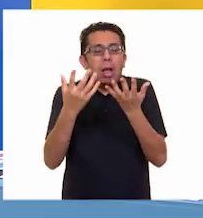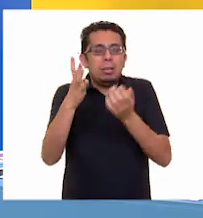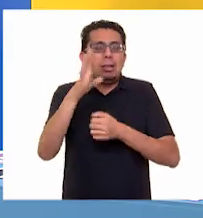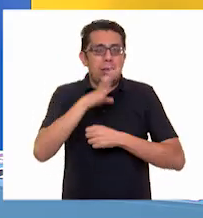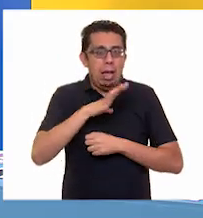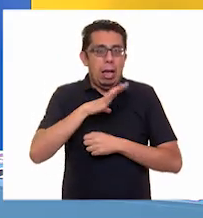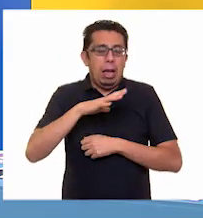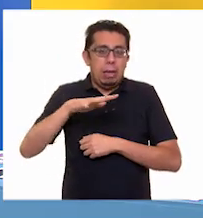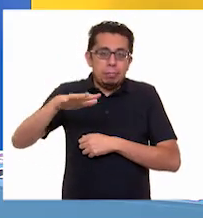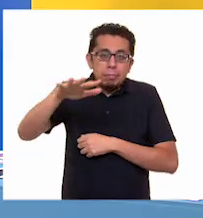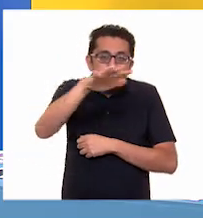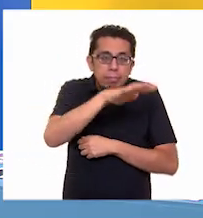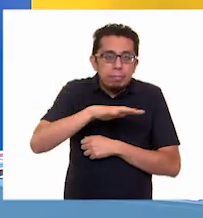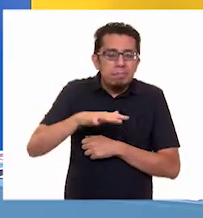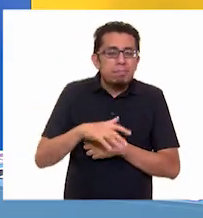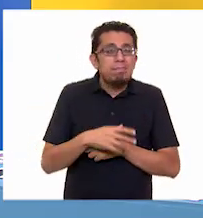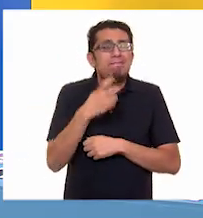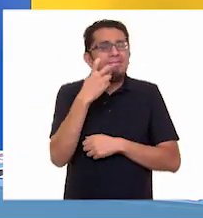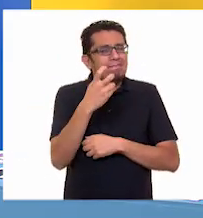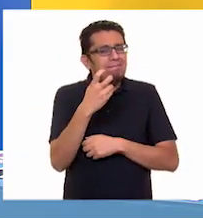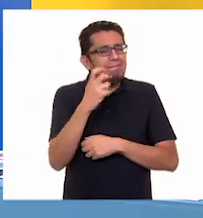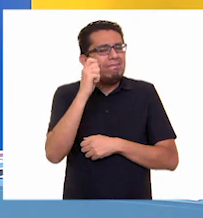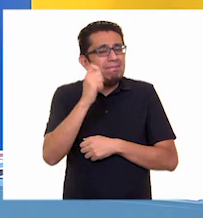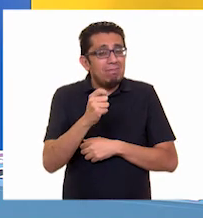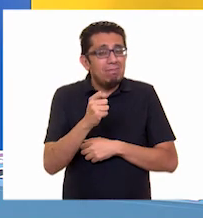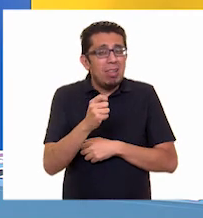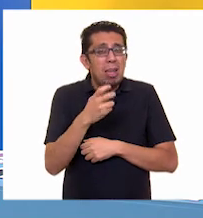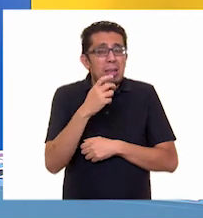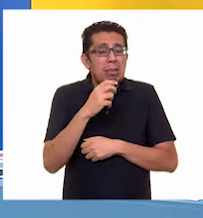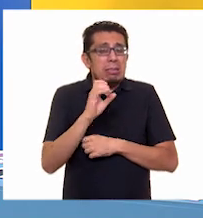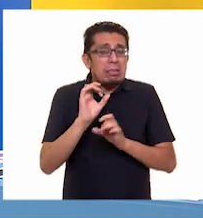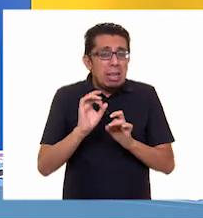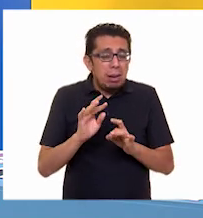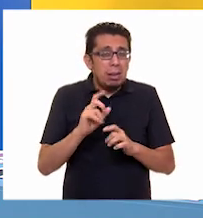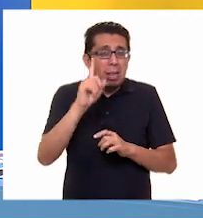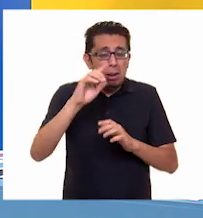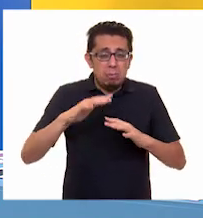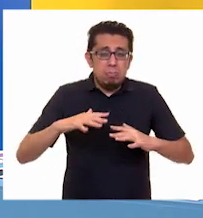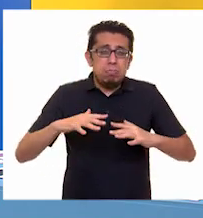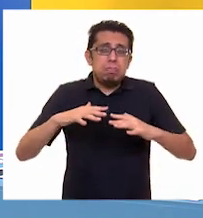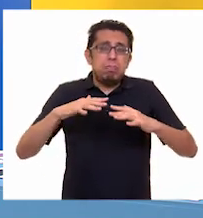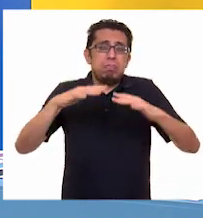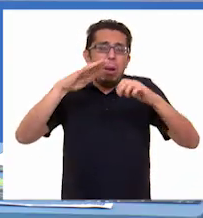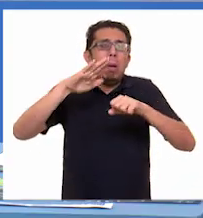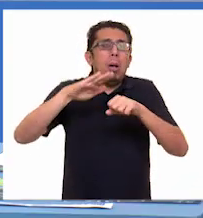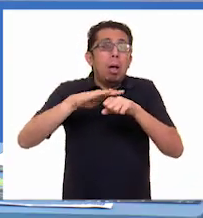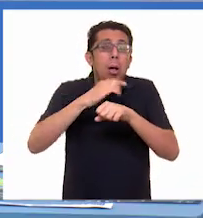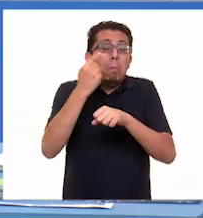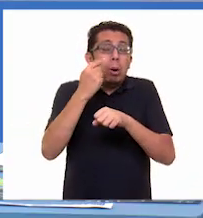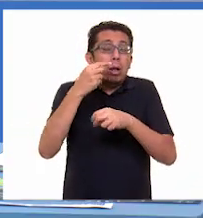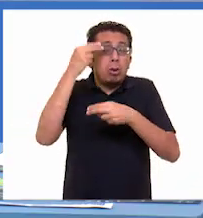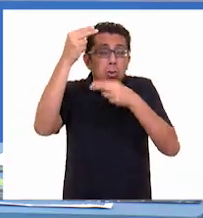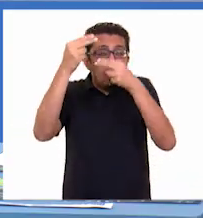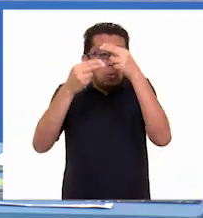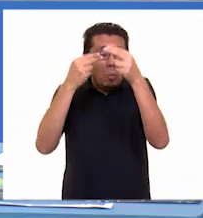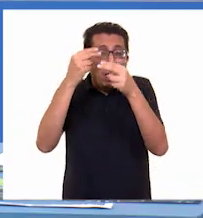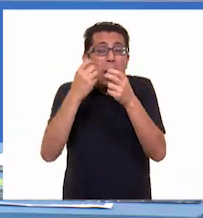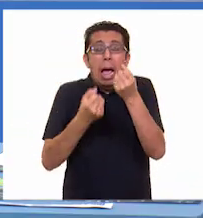significa que algunas inundaciones son provocadas por las lluvias fuertes de ciertos tipos de nubes. ¡Ah!